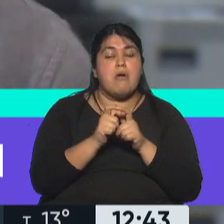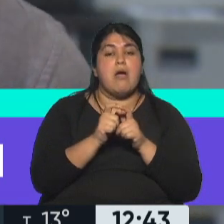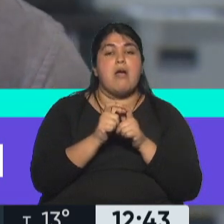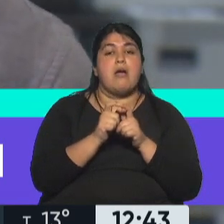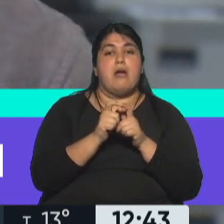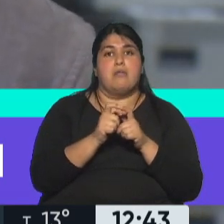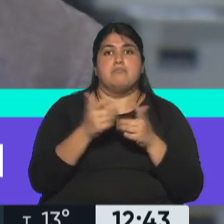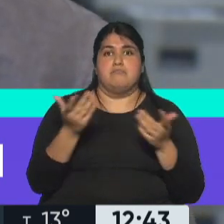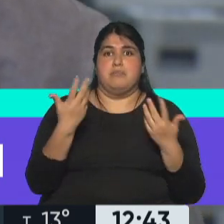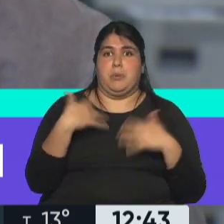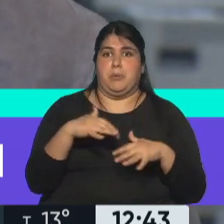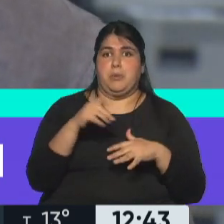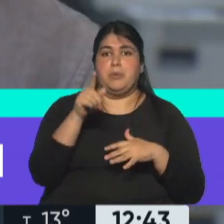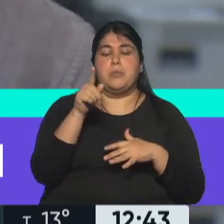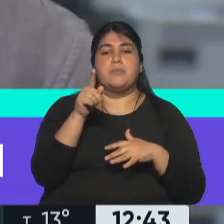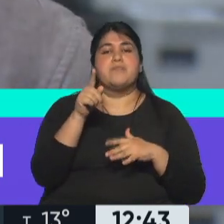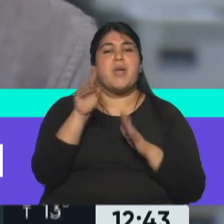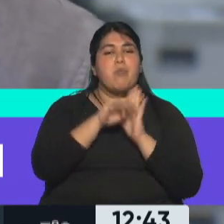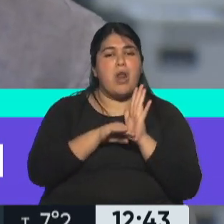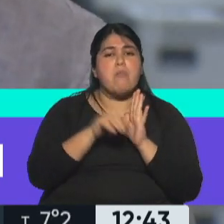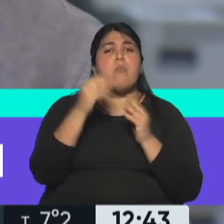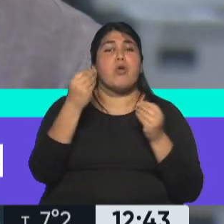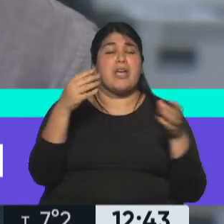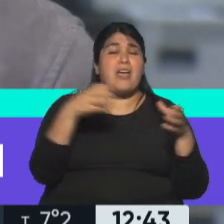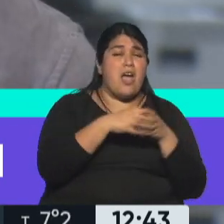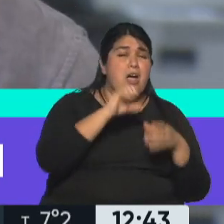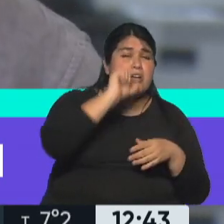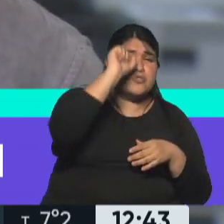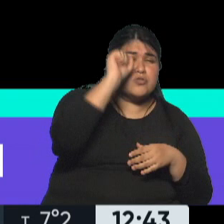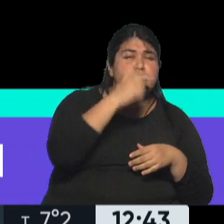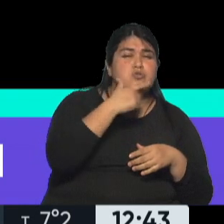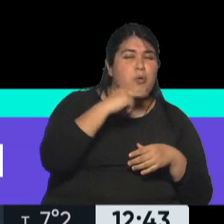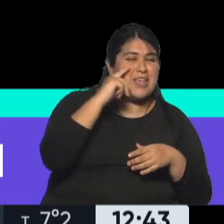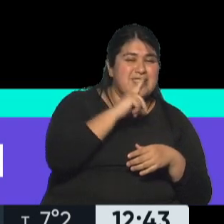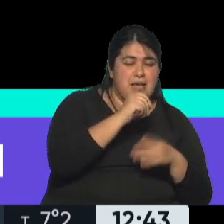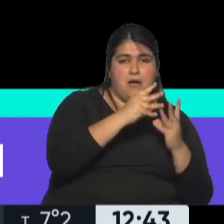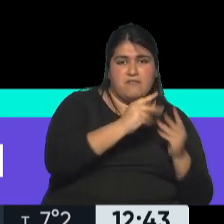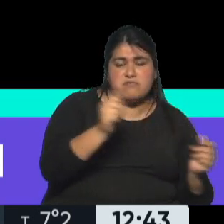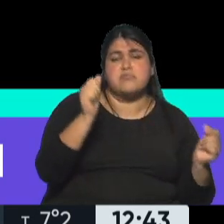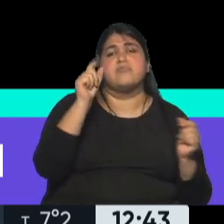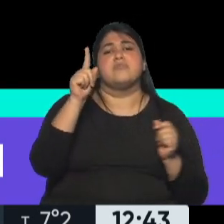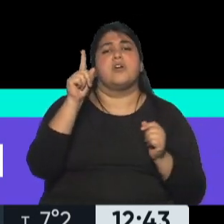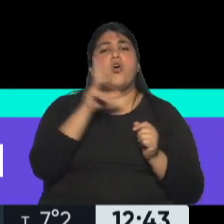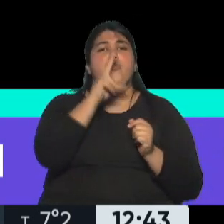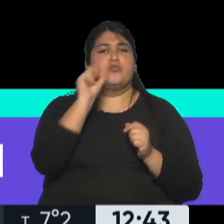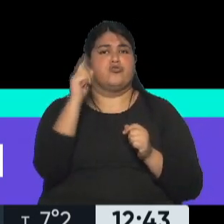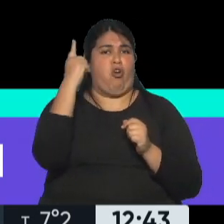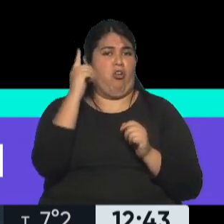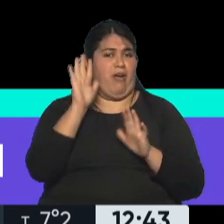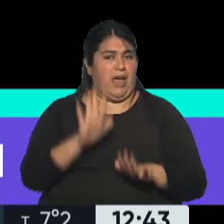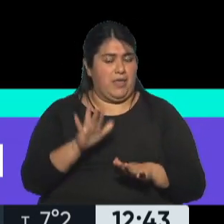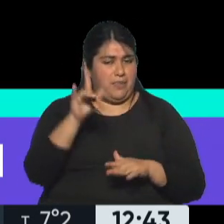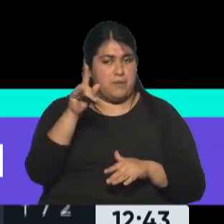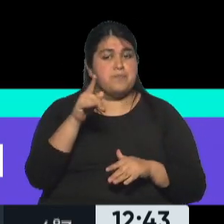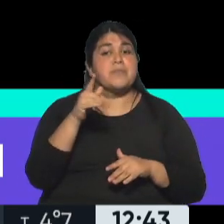porque fue justamente en momento que se disuelve la Unión Soviética y Cuba queda completamente sola, sumado a que Estados Unidos recrudeció